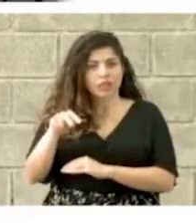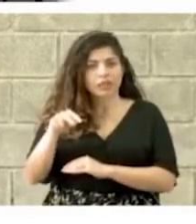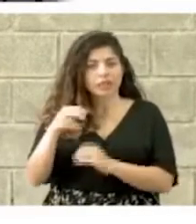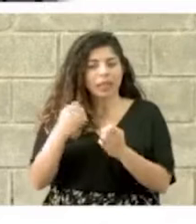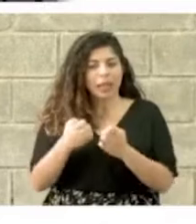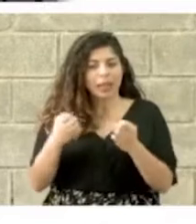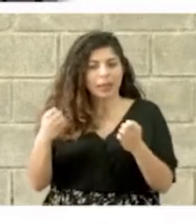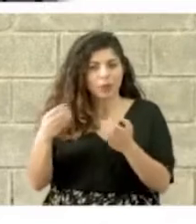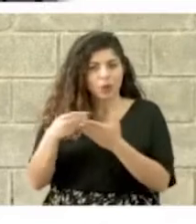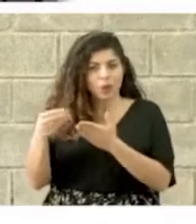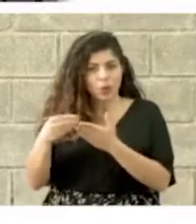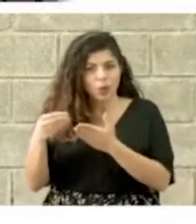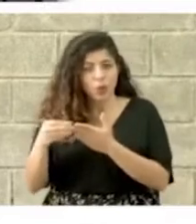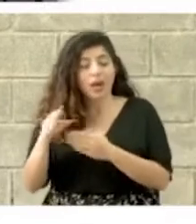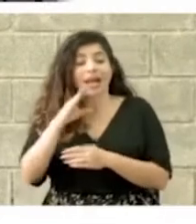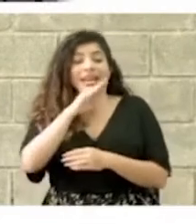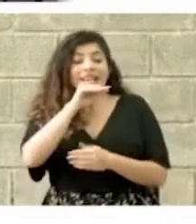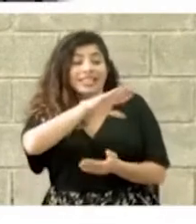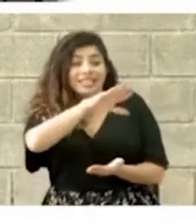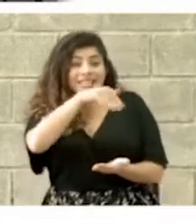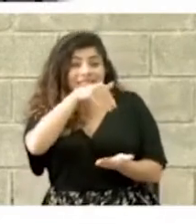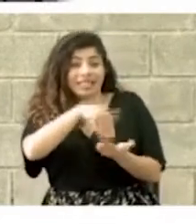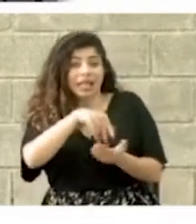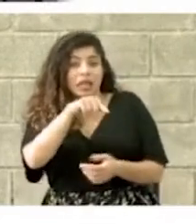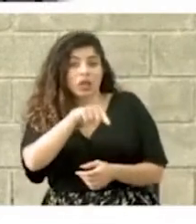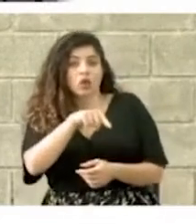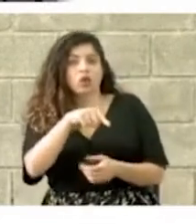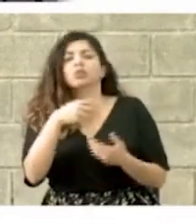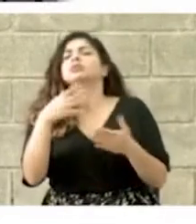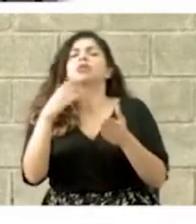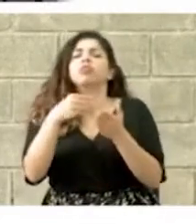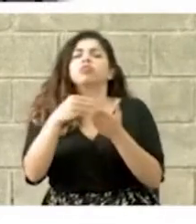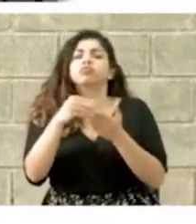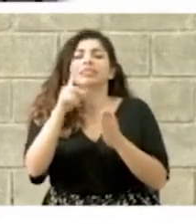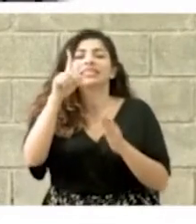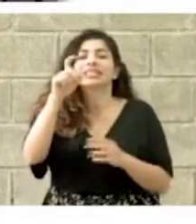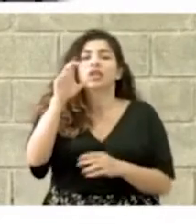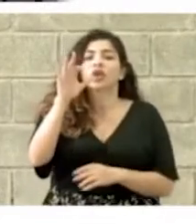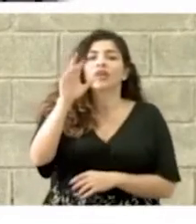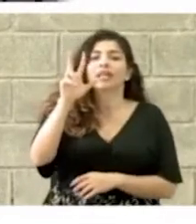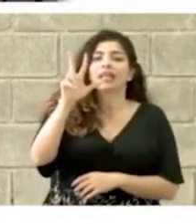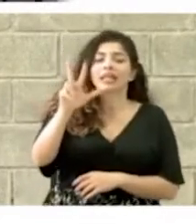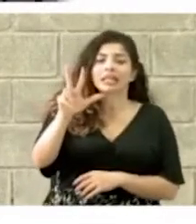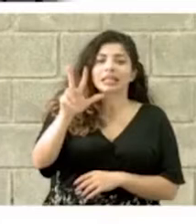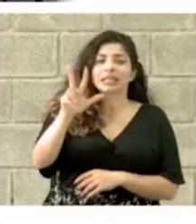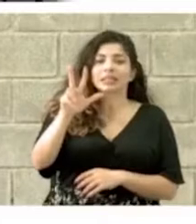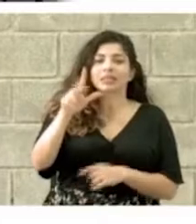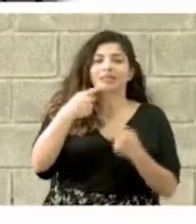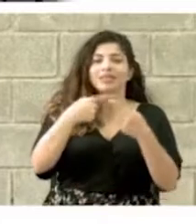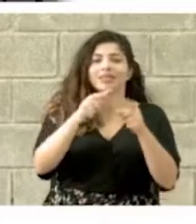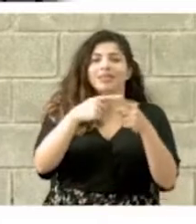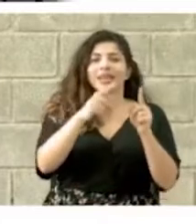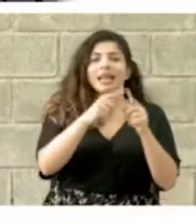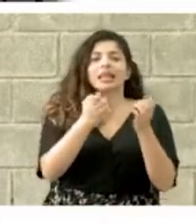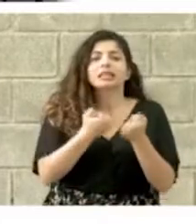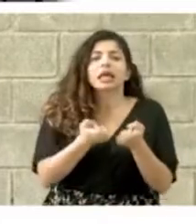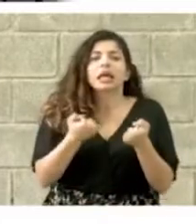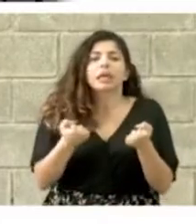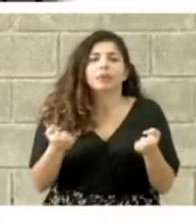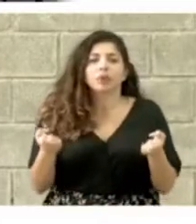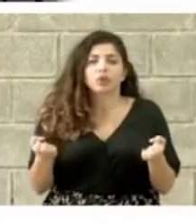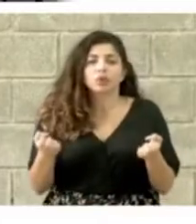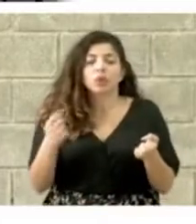equipamiento y a nivel central se han adquirido 193 diferentes equipos